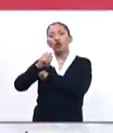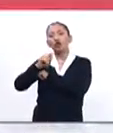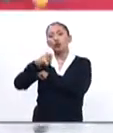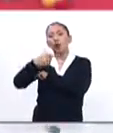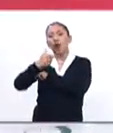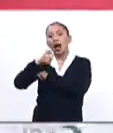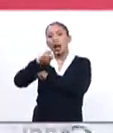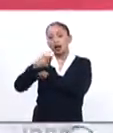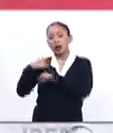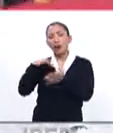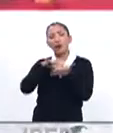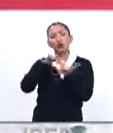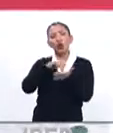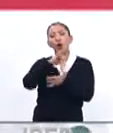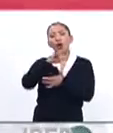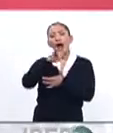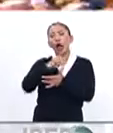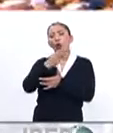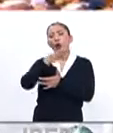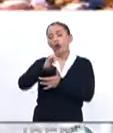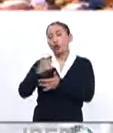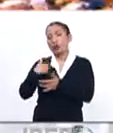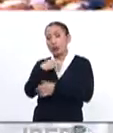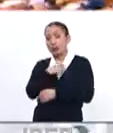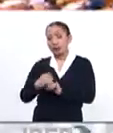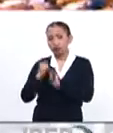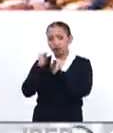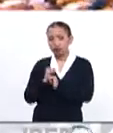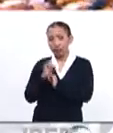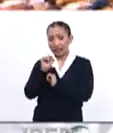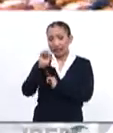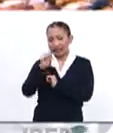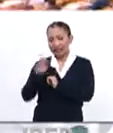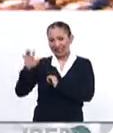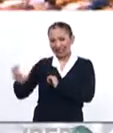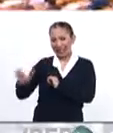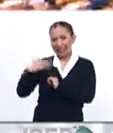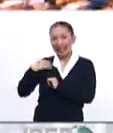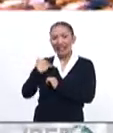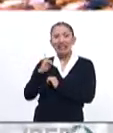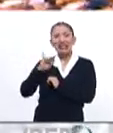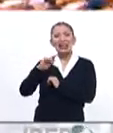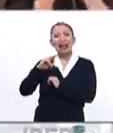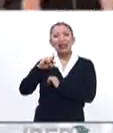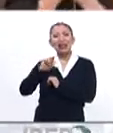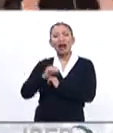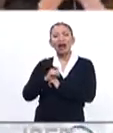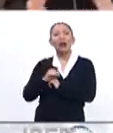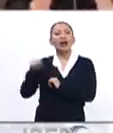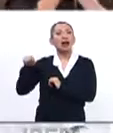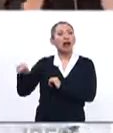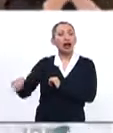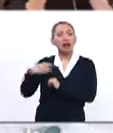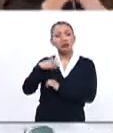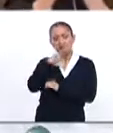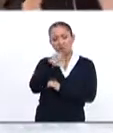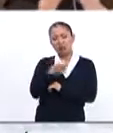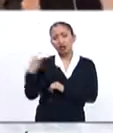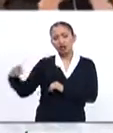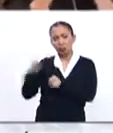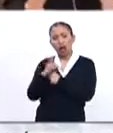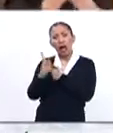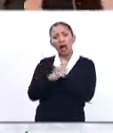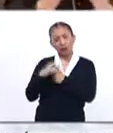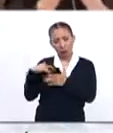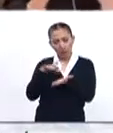dio su apoyo a Juan Guaidó, mientras que el ministro de Relaciones Exteriores de Irlanda, Simón Conveni, afirmó que su